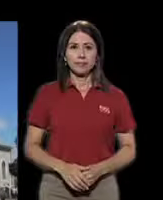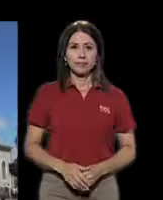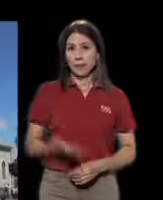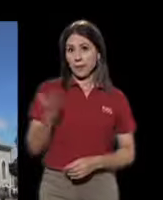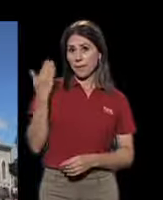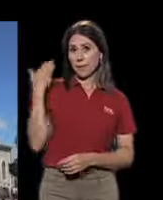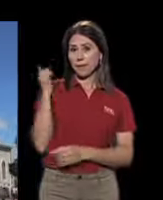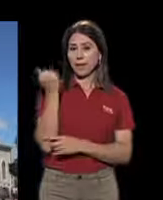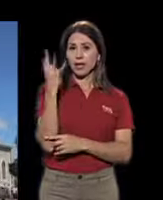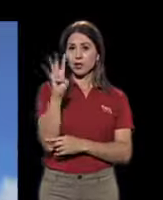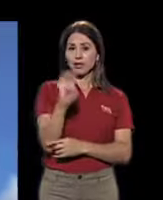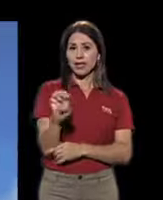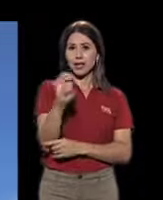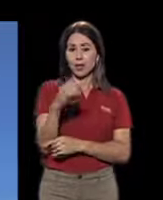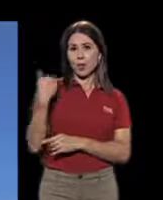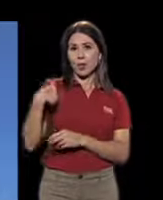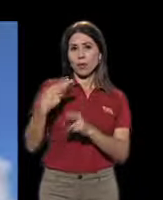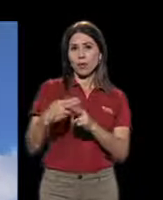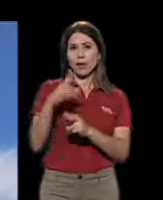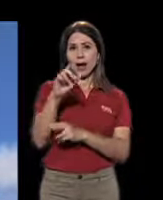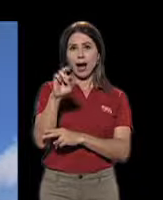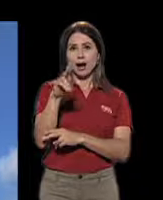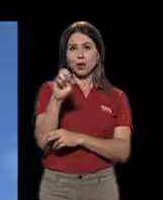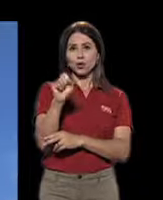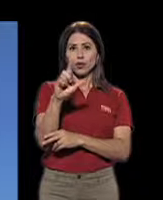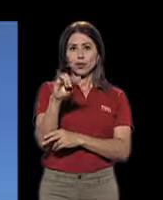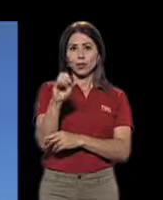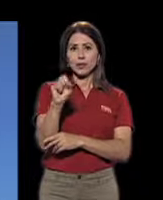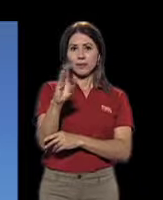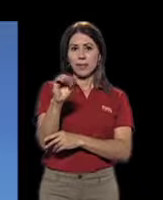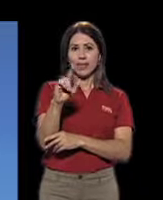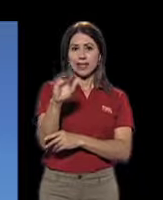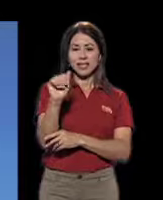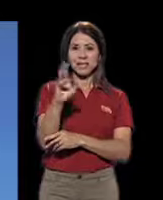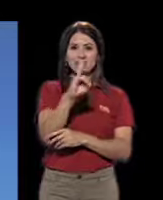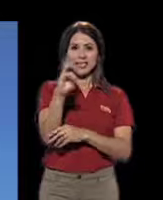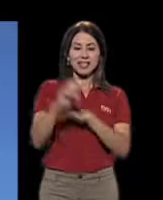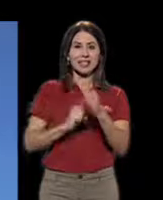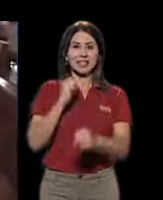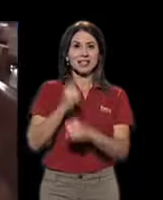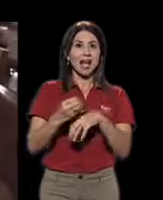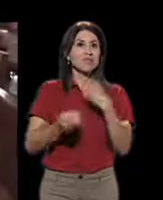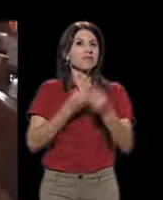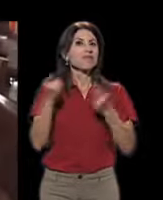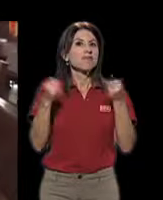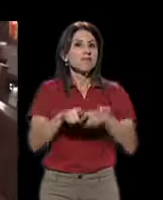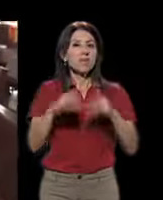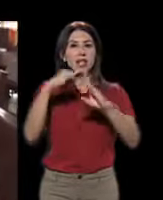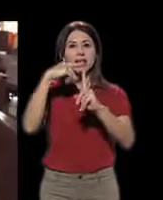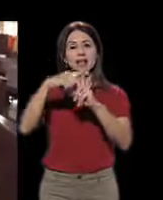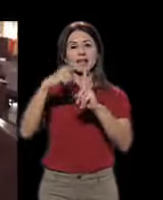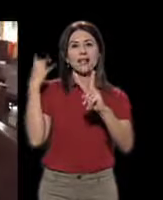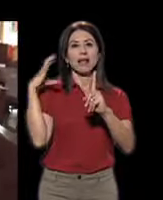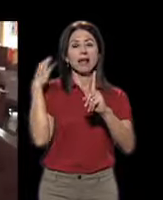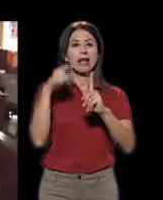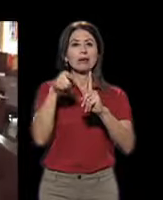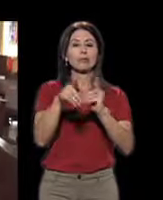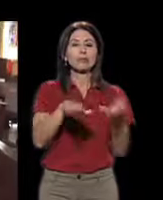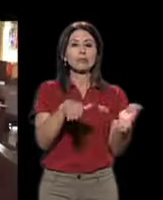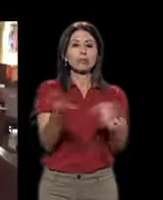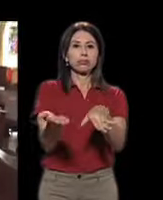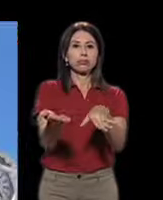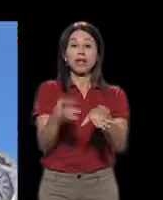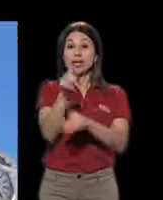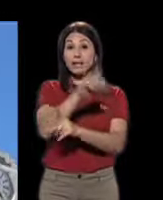El pasado 14 de enero, Carlos Luis Vadilla, de 66 años, enlutó la Basílica de Los Ángeles. Esta situación